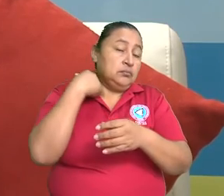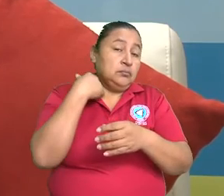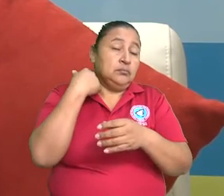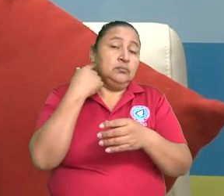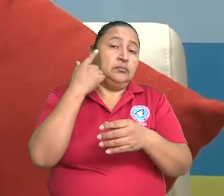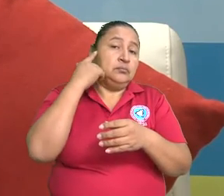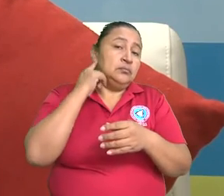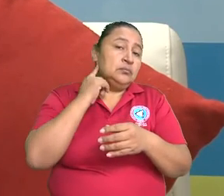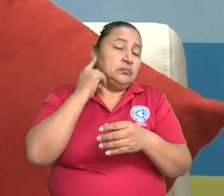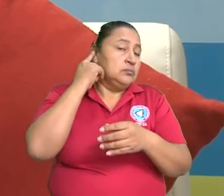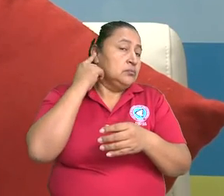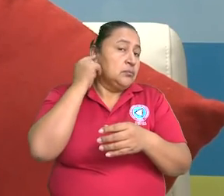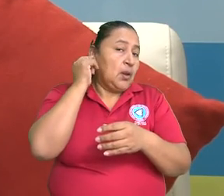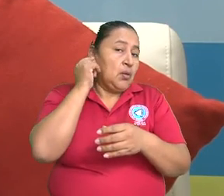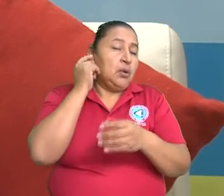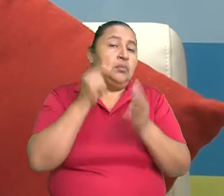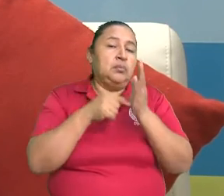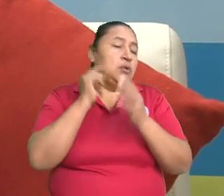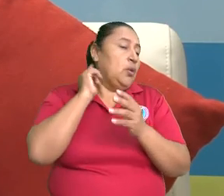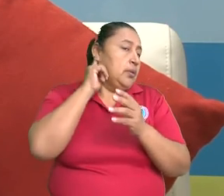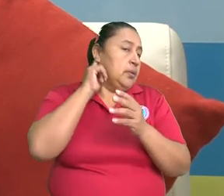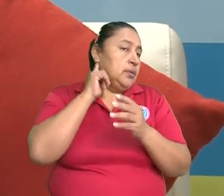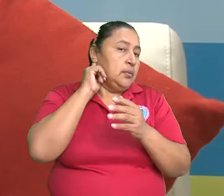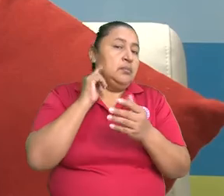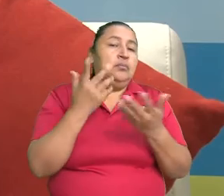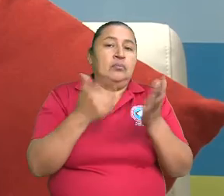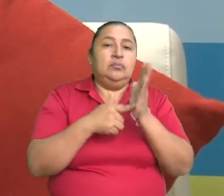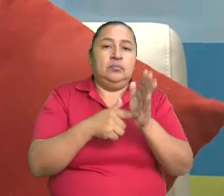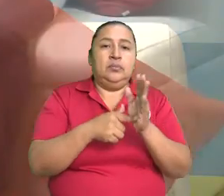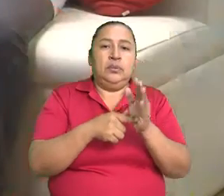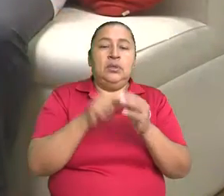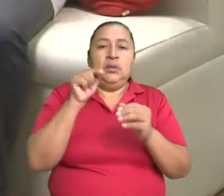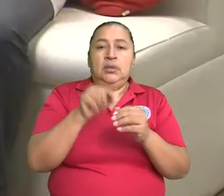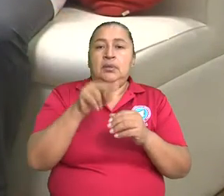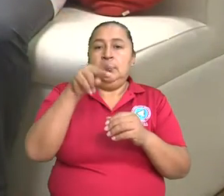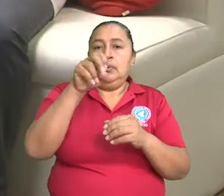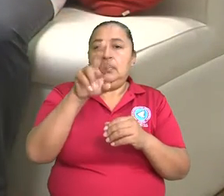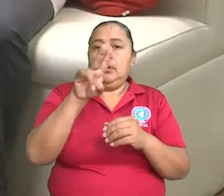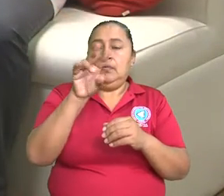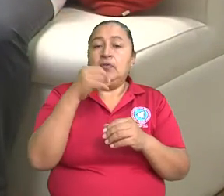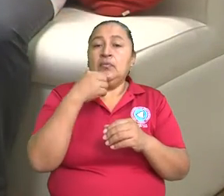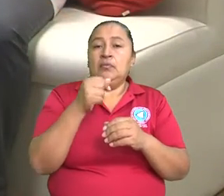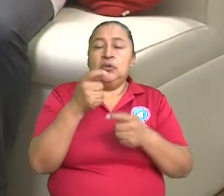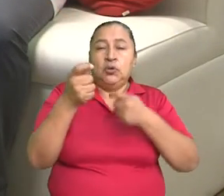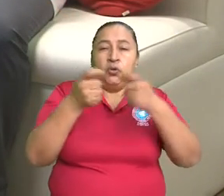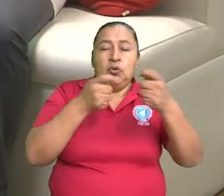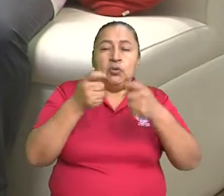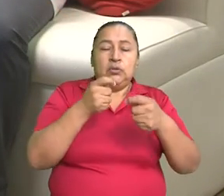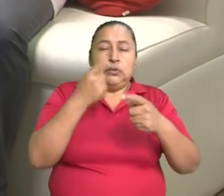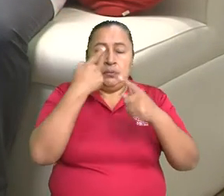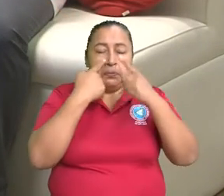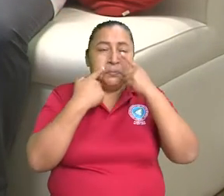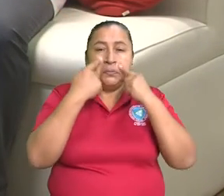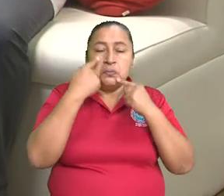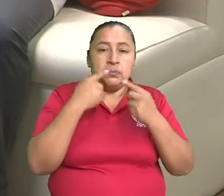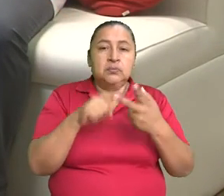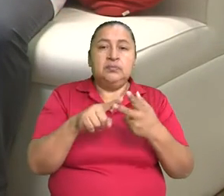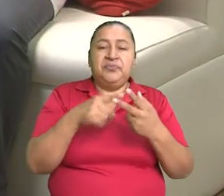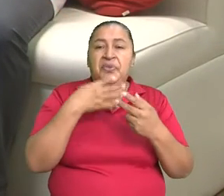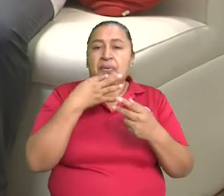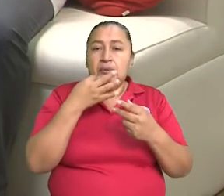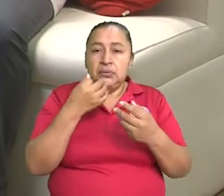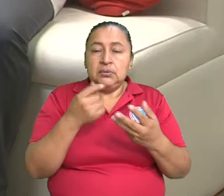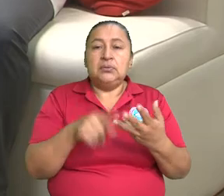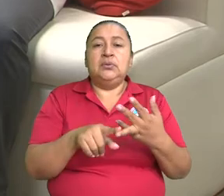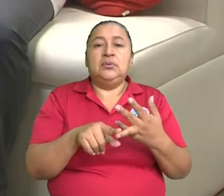de la oreja, por detrás de la oreja. Imagínense que este nervio, aquí tengo, yo he escrito, que controla las lágrimas, la saliva.